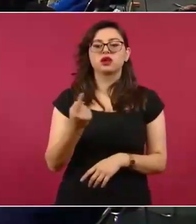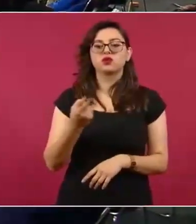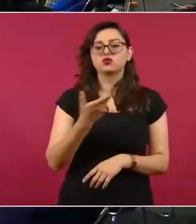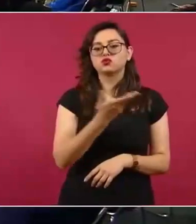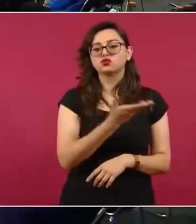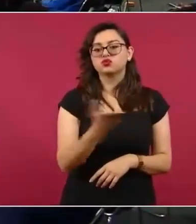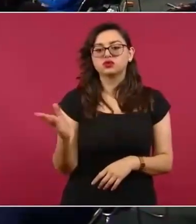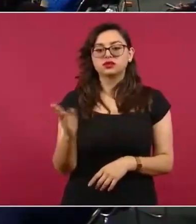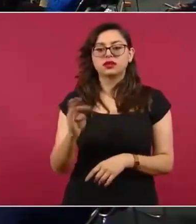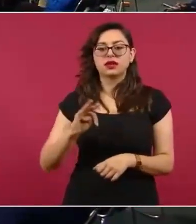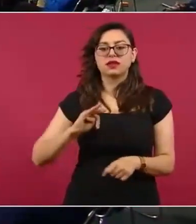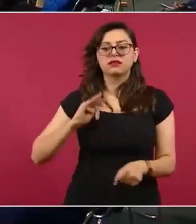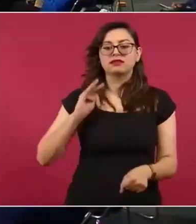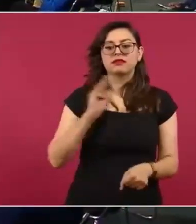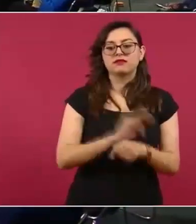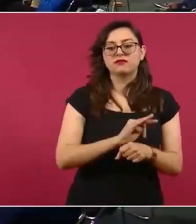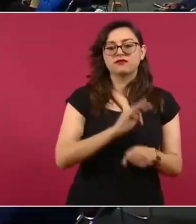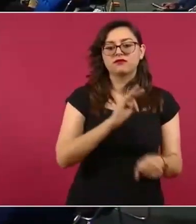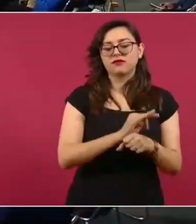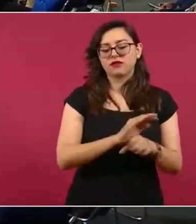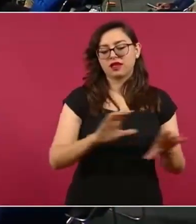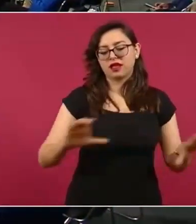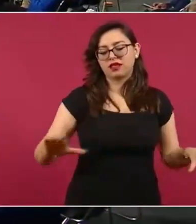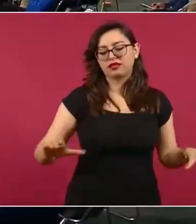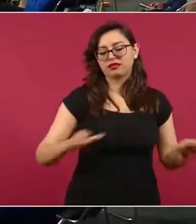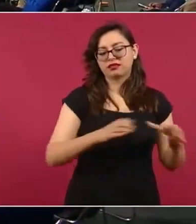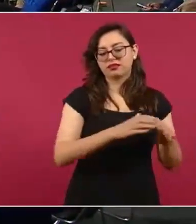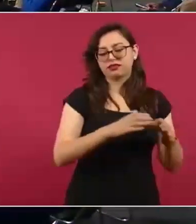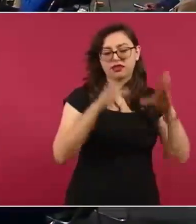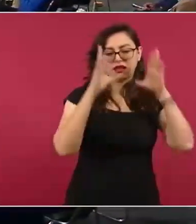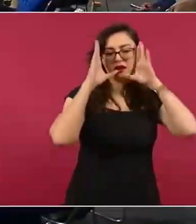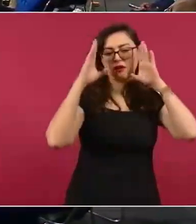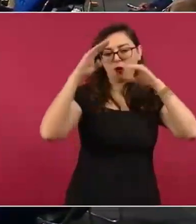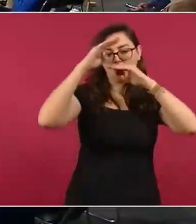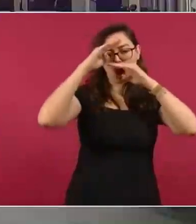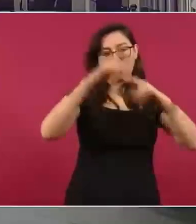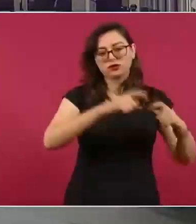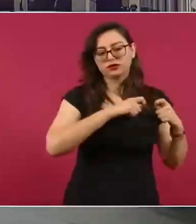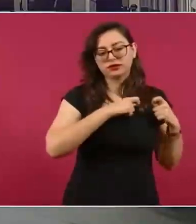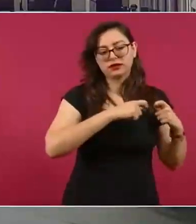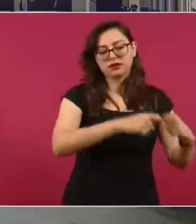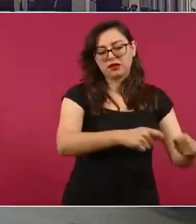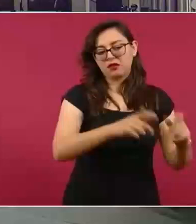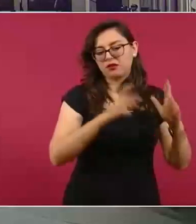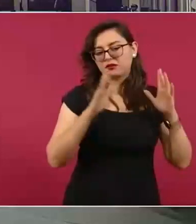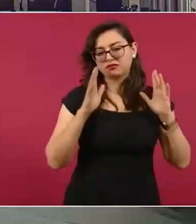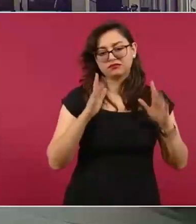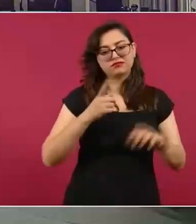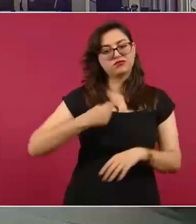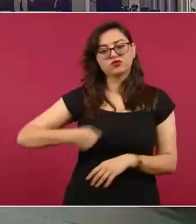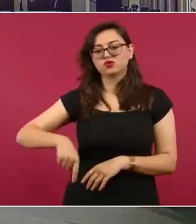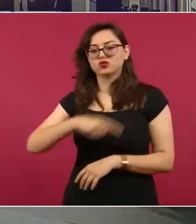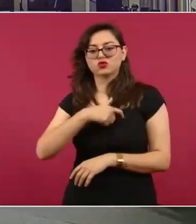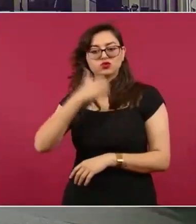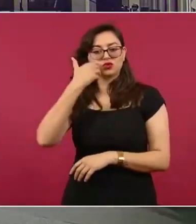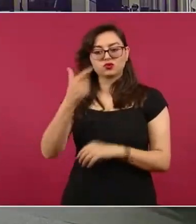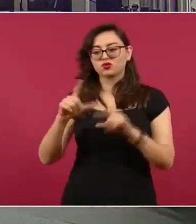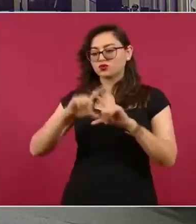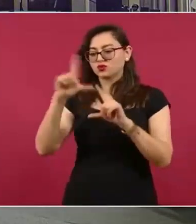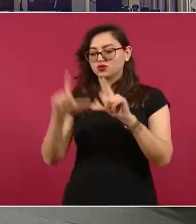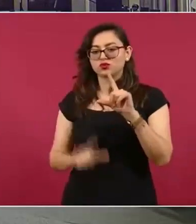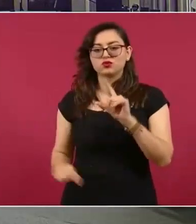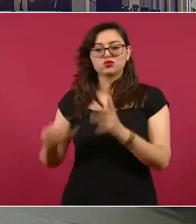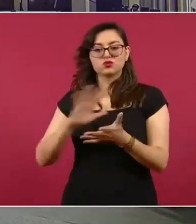al pensamiento y al bloque conservador y nosotros queremos la transformación del país.